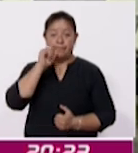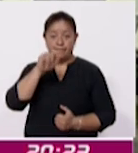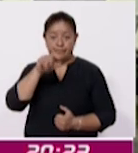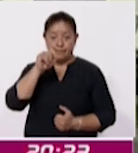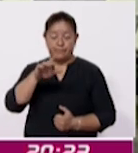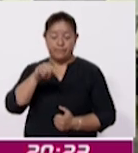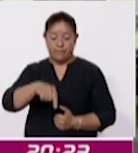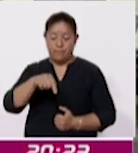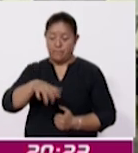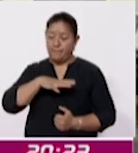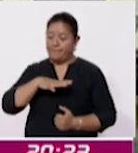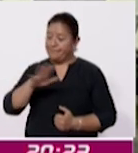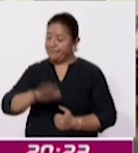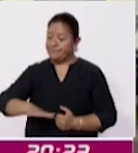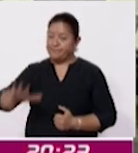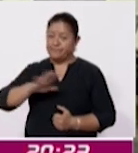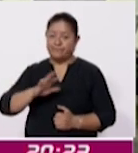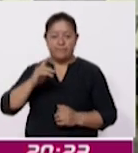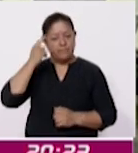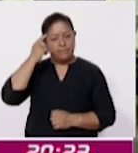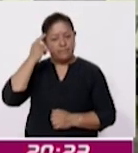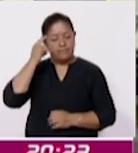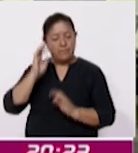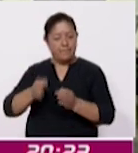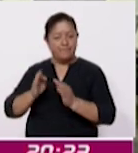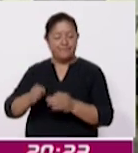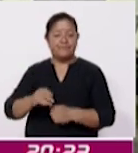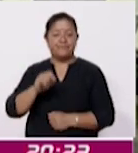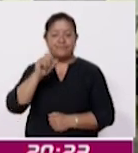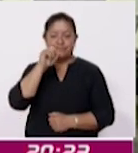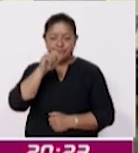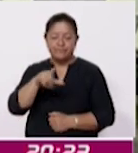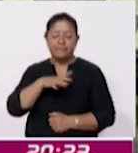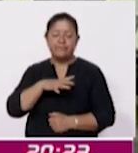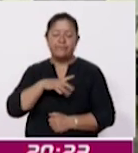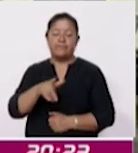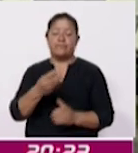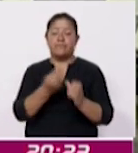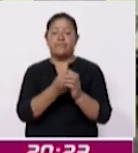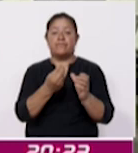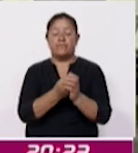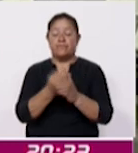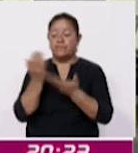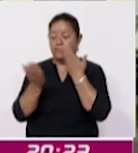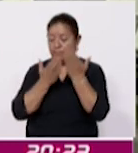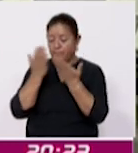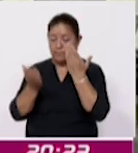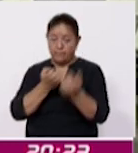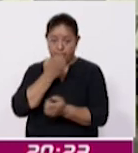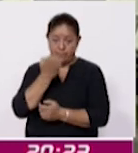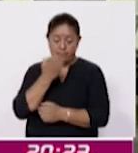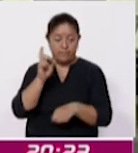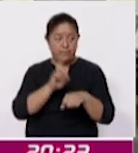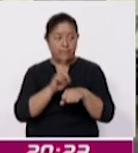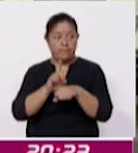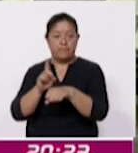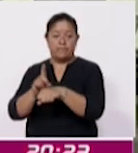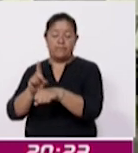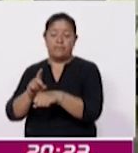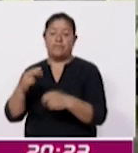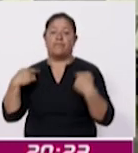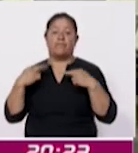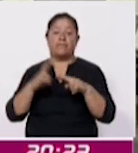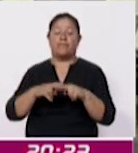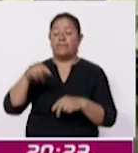preparamos físicamente y mentalmente, también tomamos cursos, tenemos academia, día con día los instructores que tenemos aquí